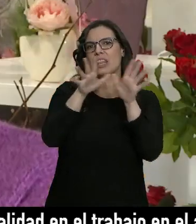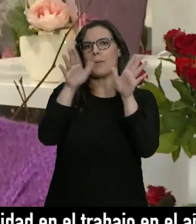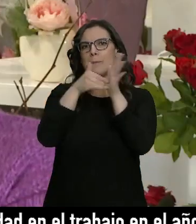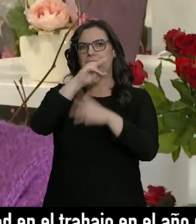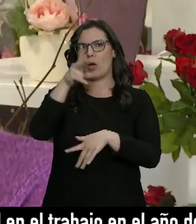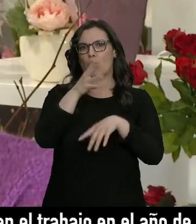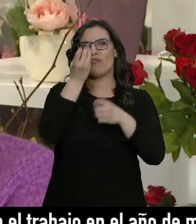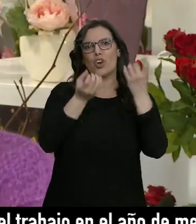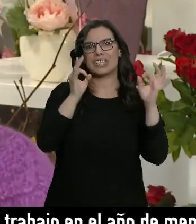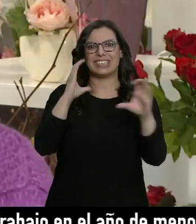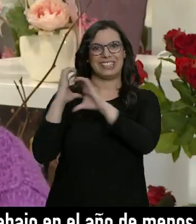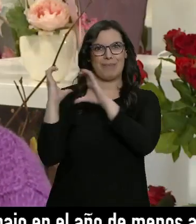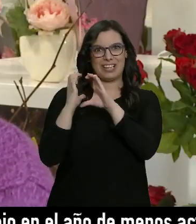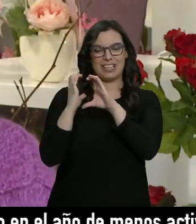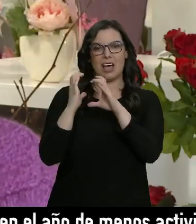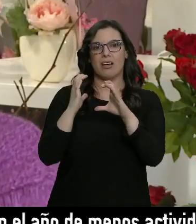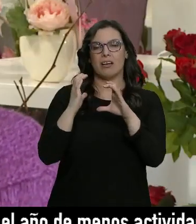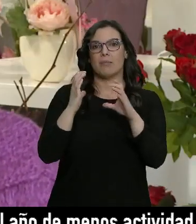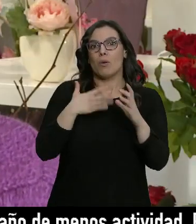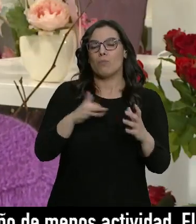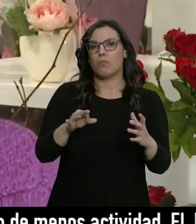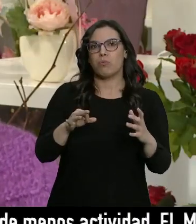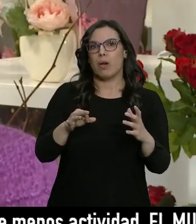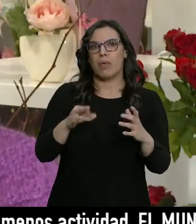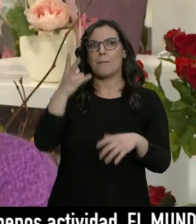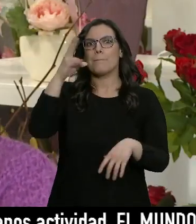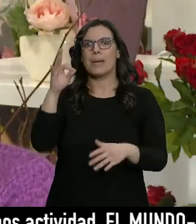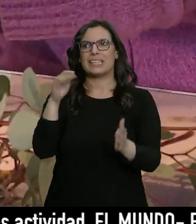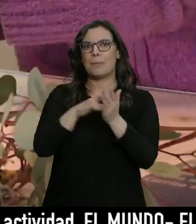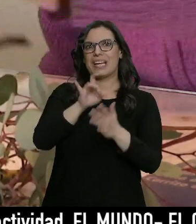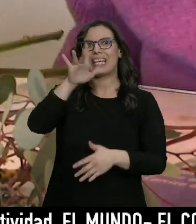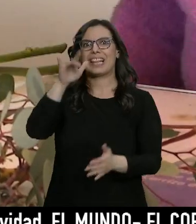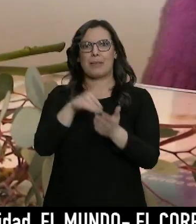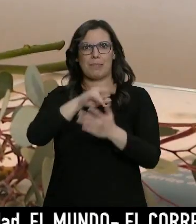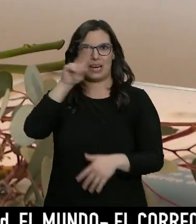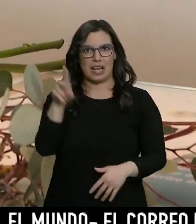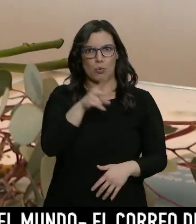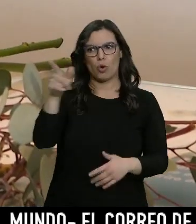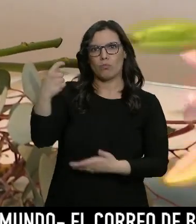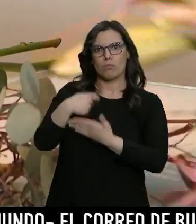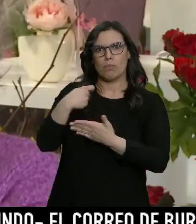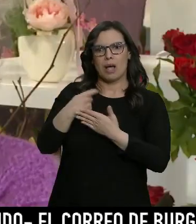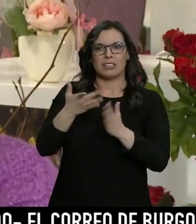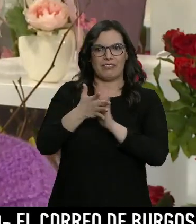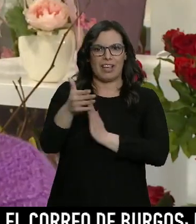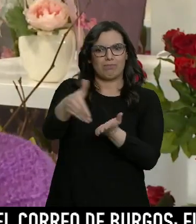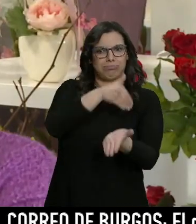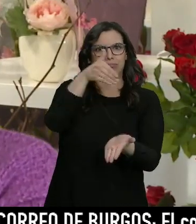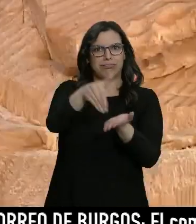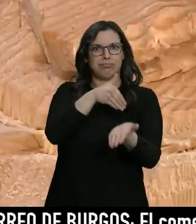6.000, 6.000, 6.000, pues a lo mejor estamos hablando de 15.000, 20.000 euros. Era una inyección bastante